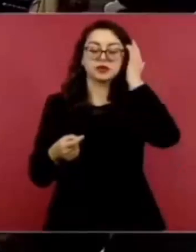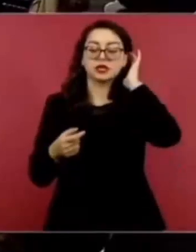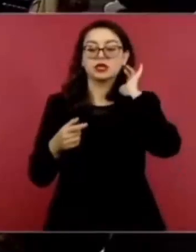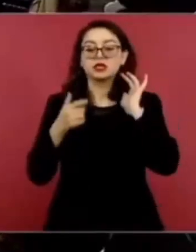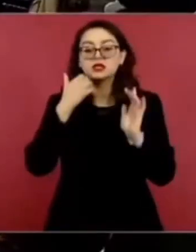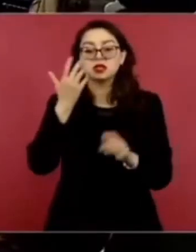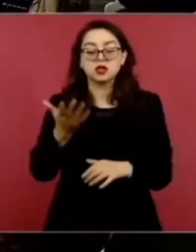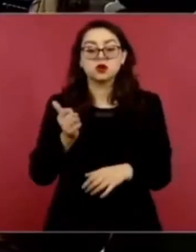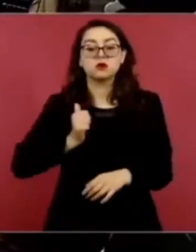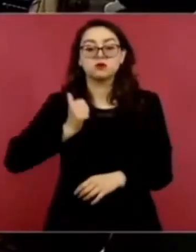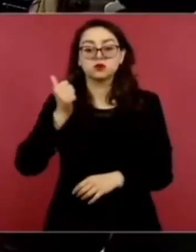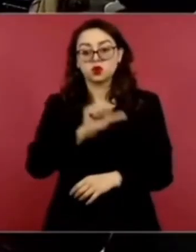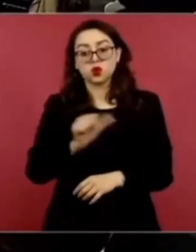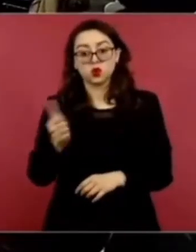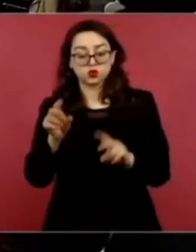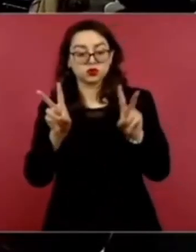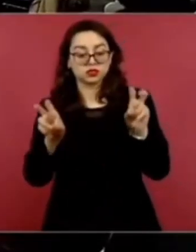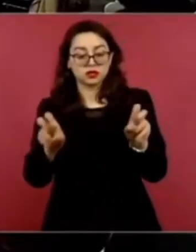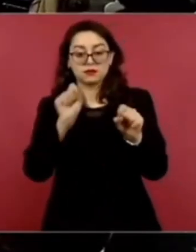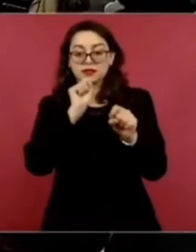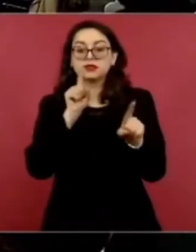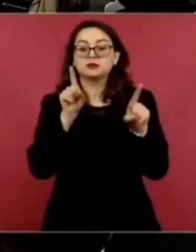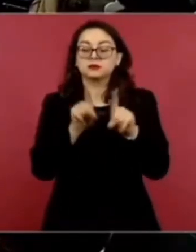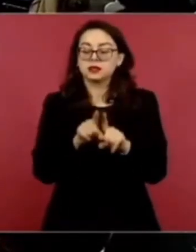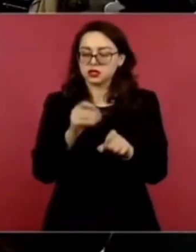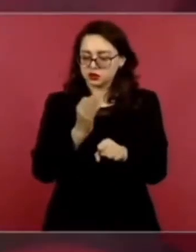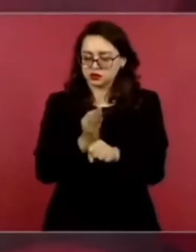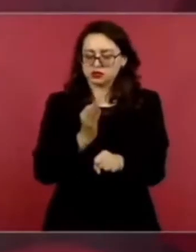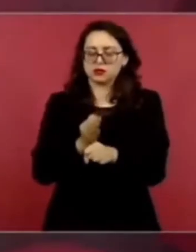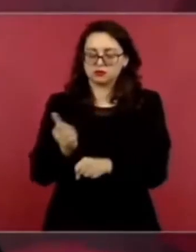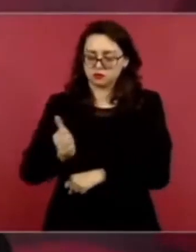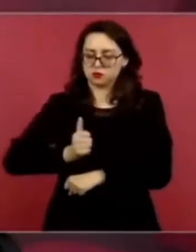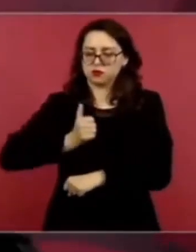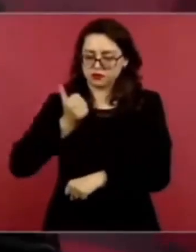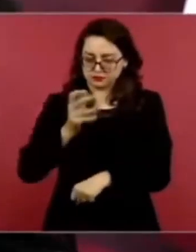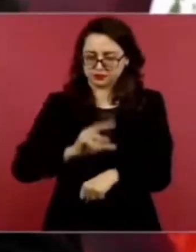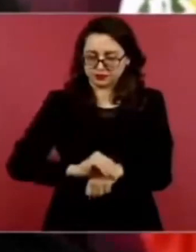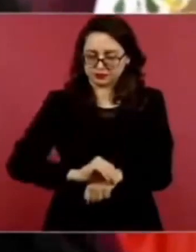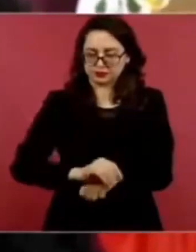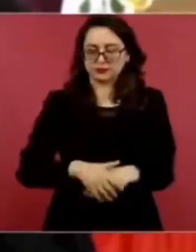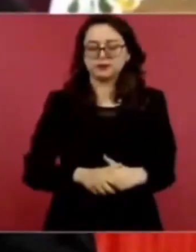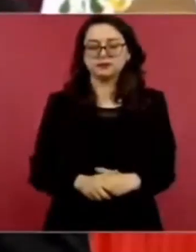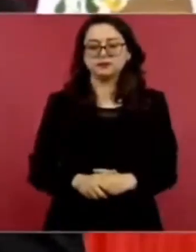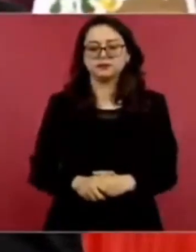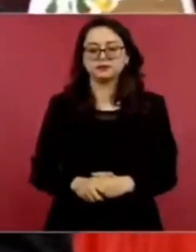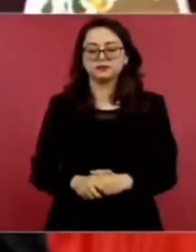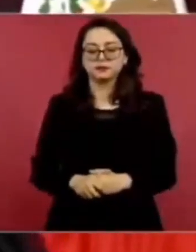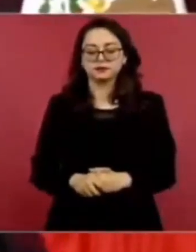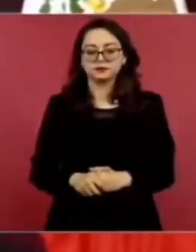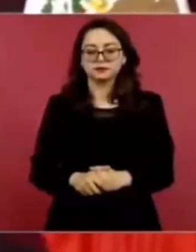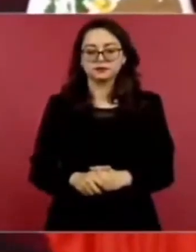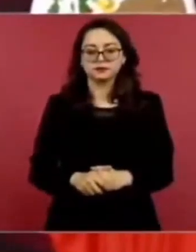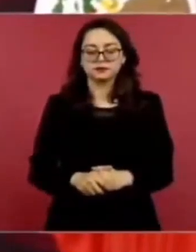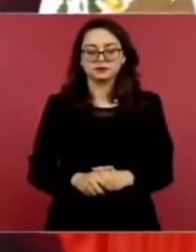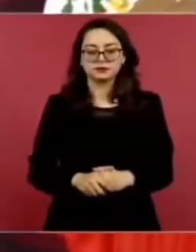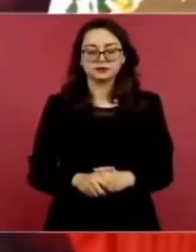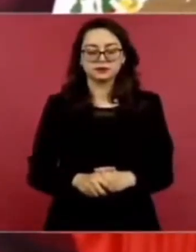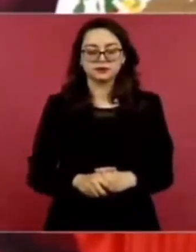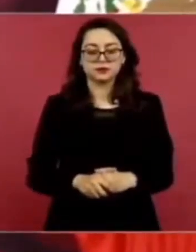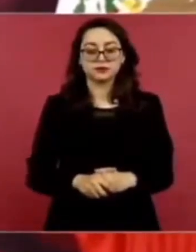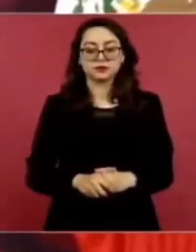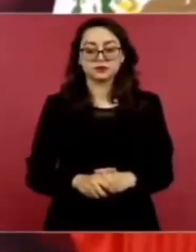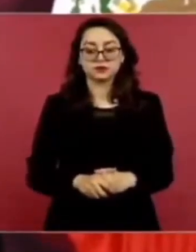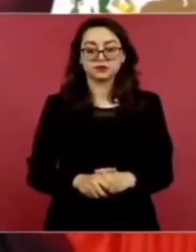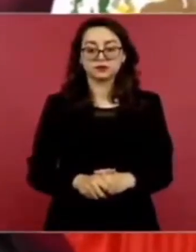Lo de, él se demostró que asesinó a,